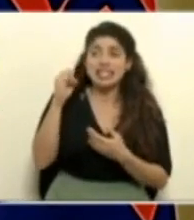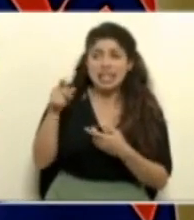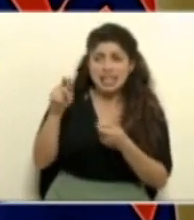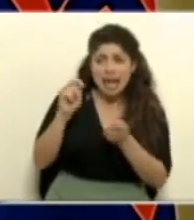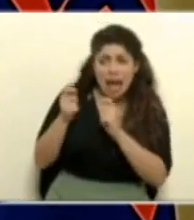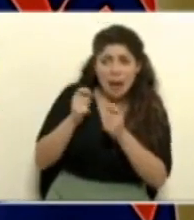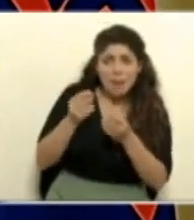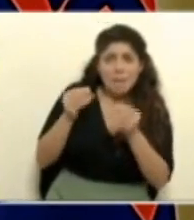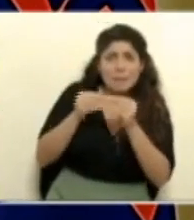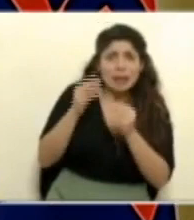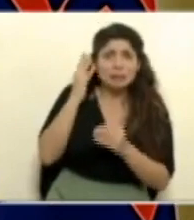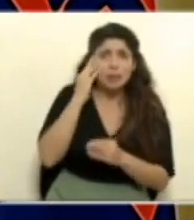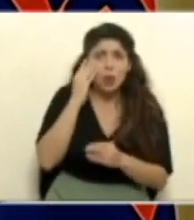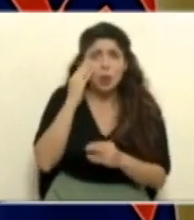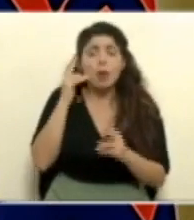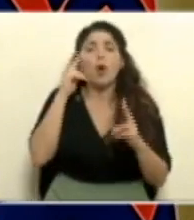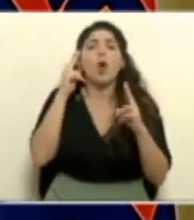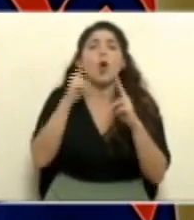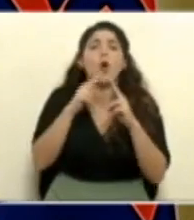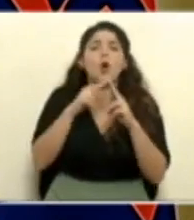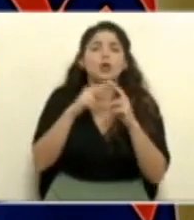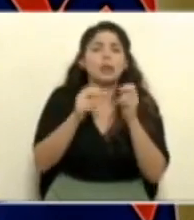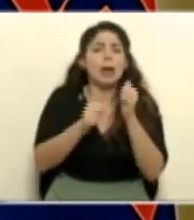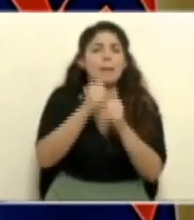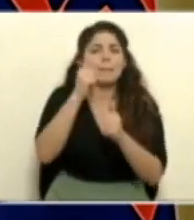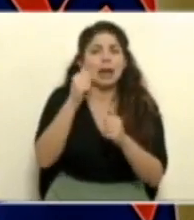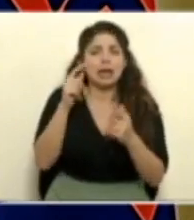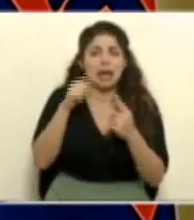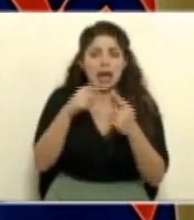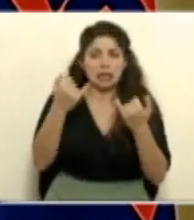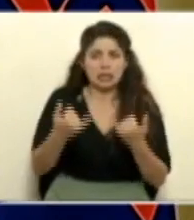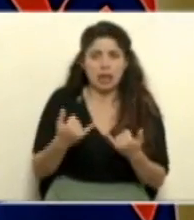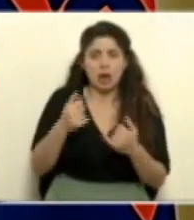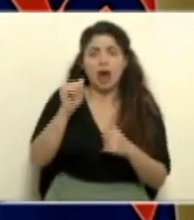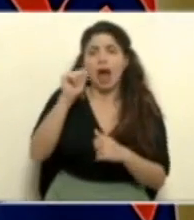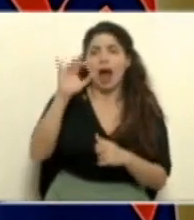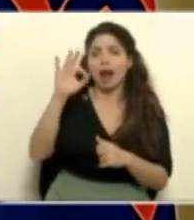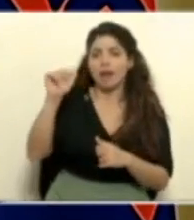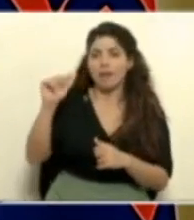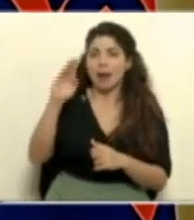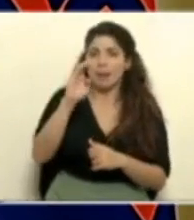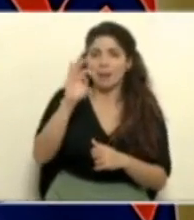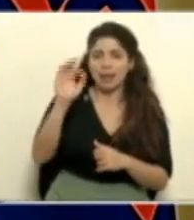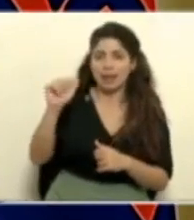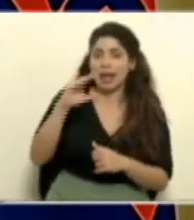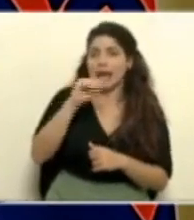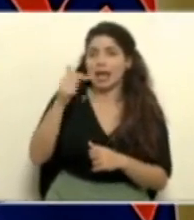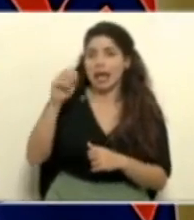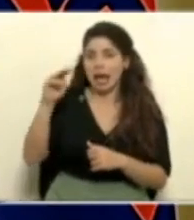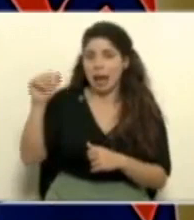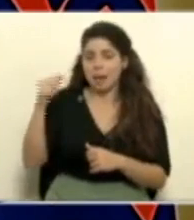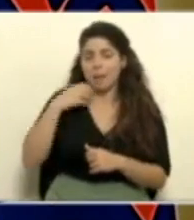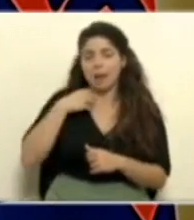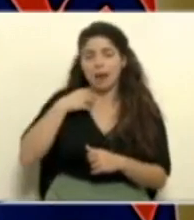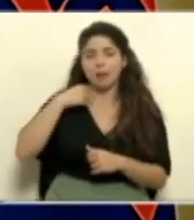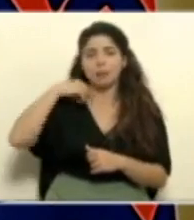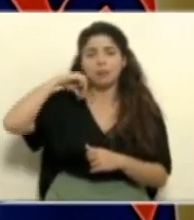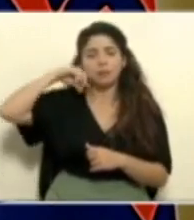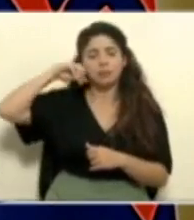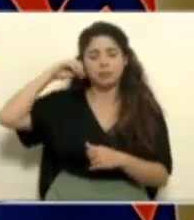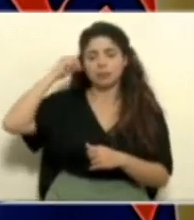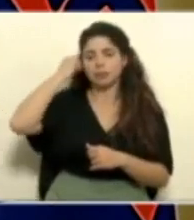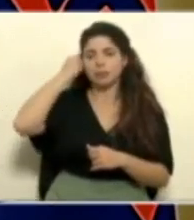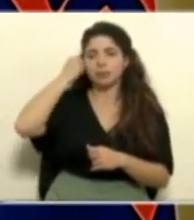las más conocidas y las que venían circulando, la alfa, la beta y la gamma. Y al utilizar este sistema de